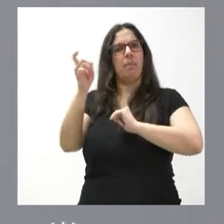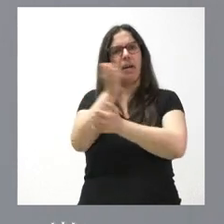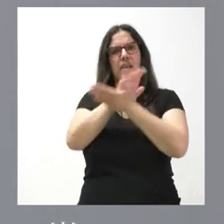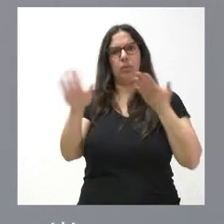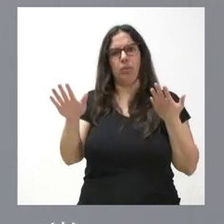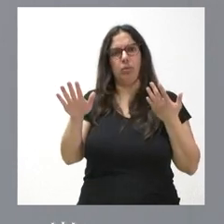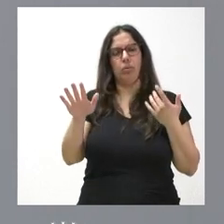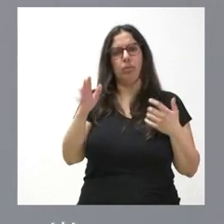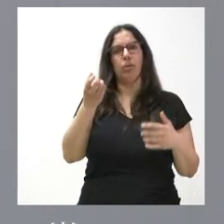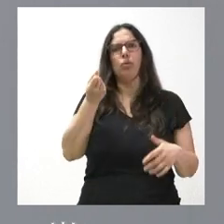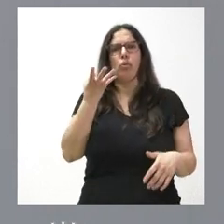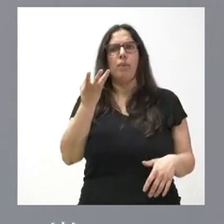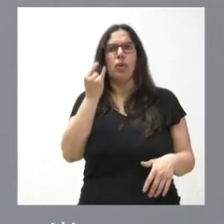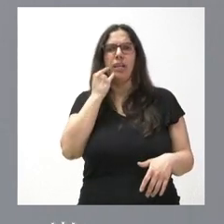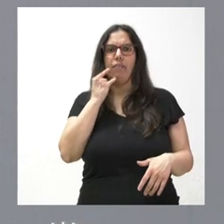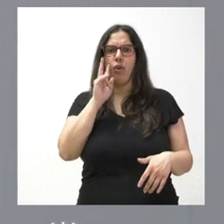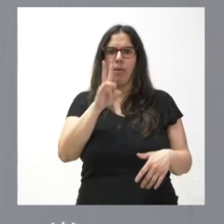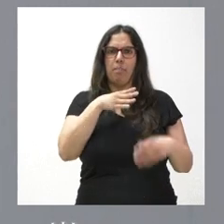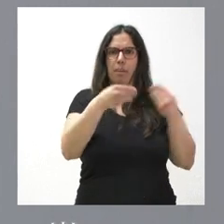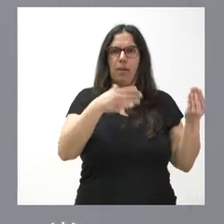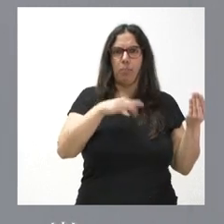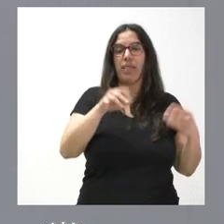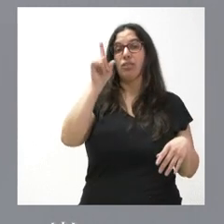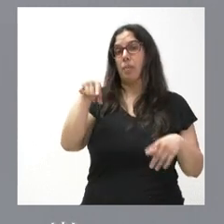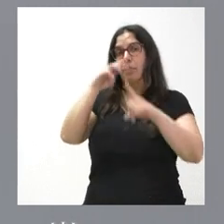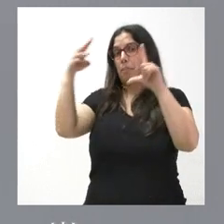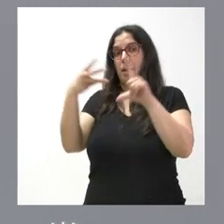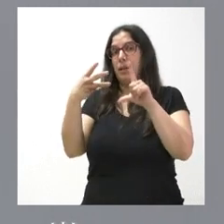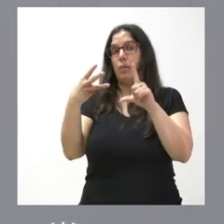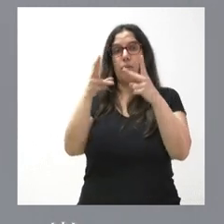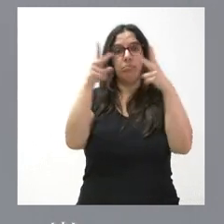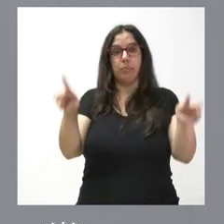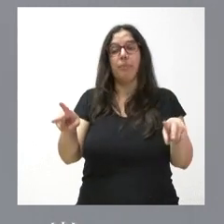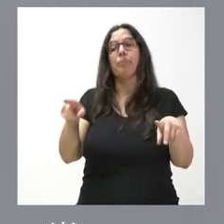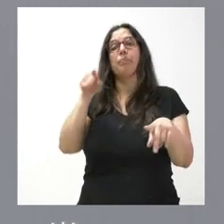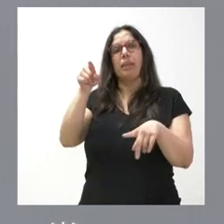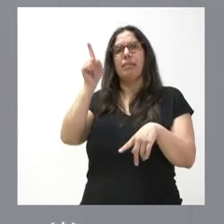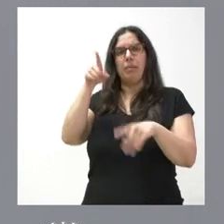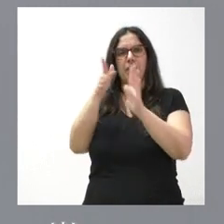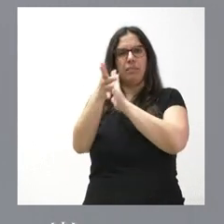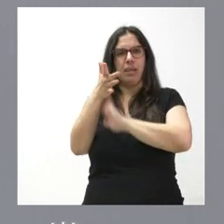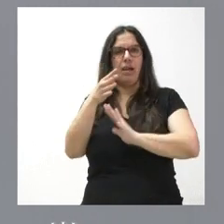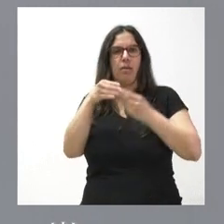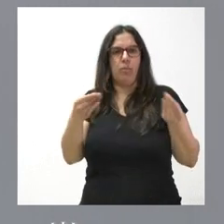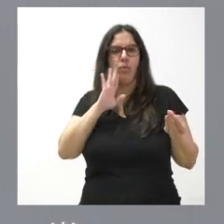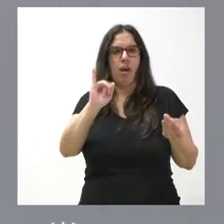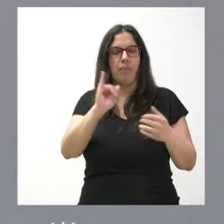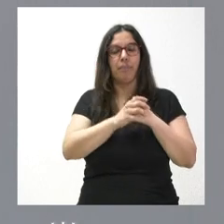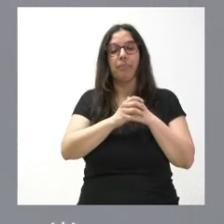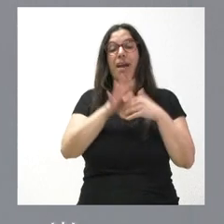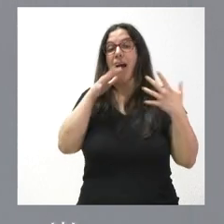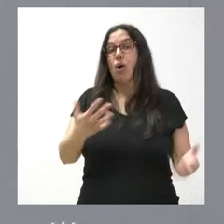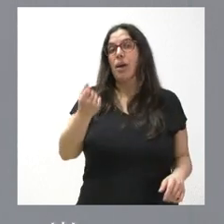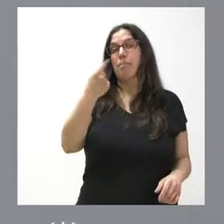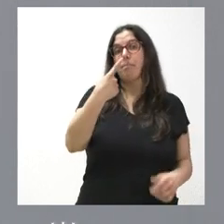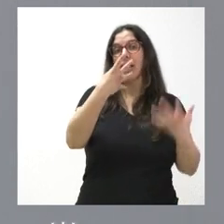teléfono que tienen ustedes indicado en la documentación o bien a través de la página web cuya indicación también la tienen ustedes. En la actualidad tenemos 1